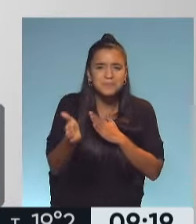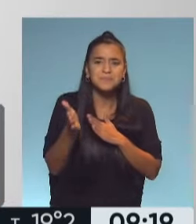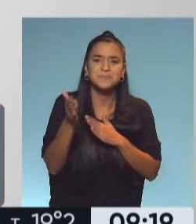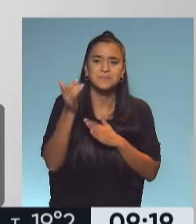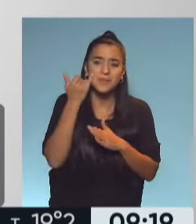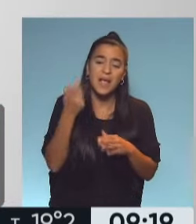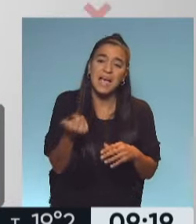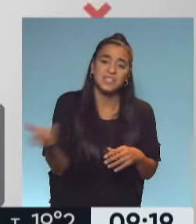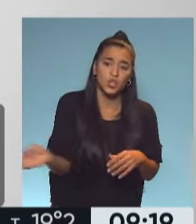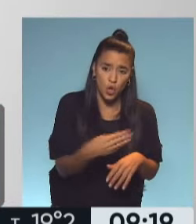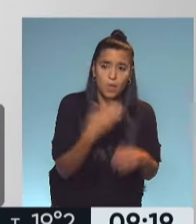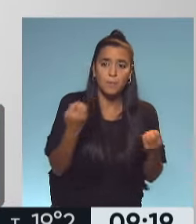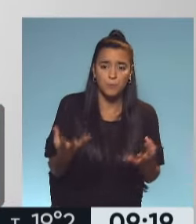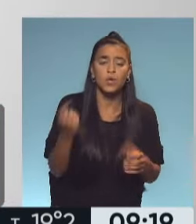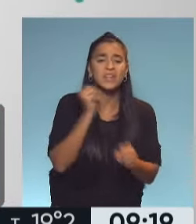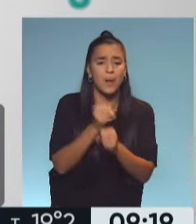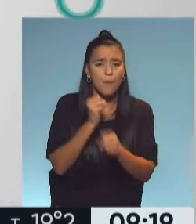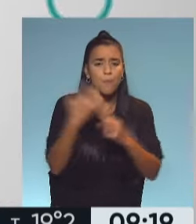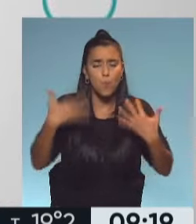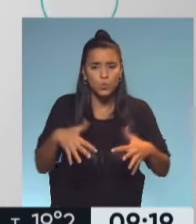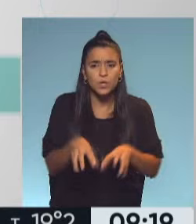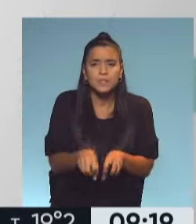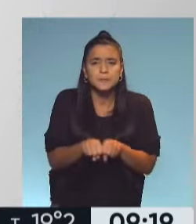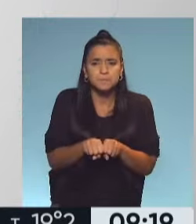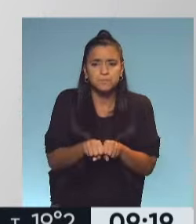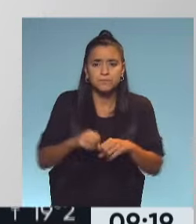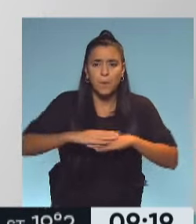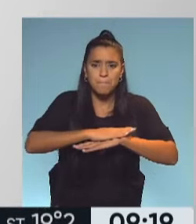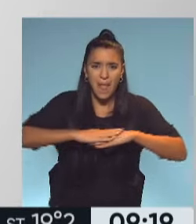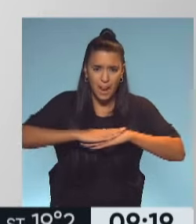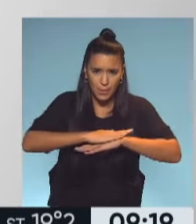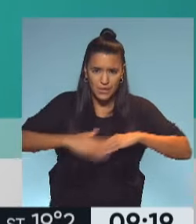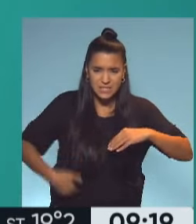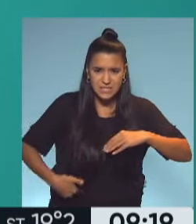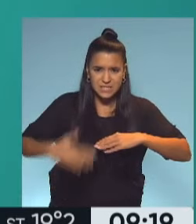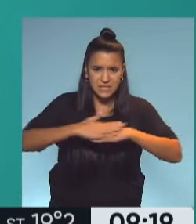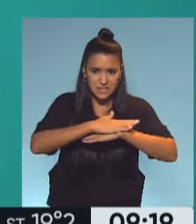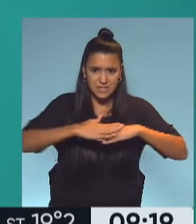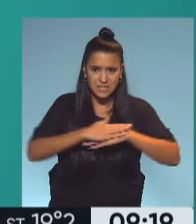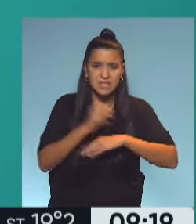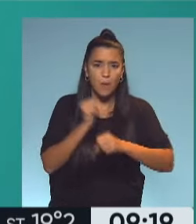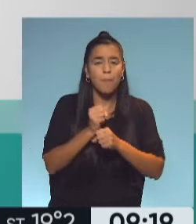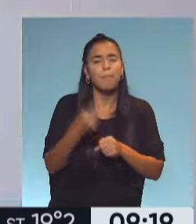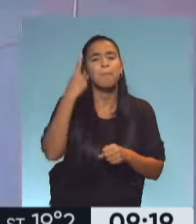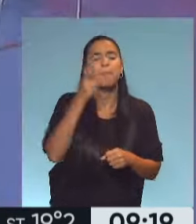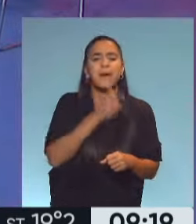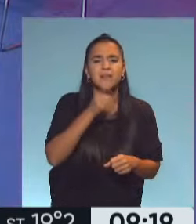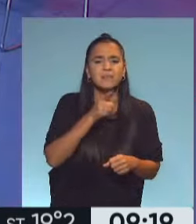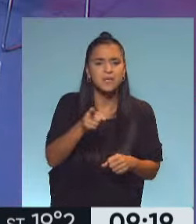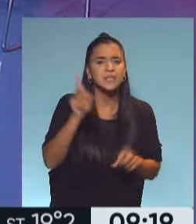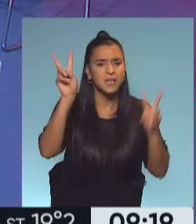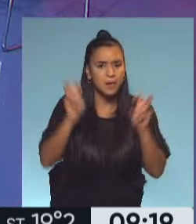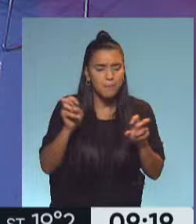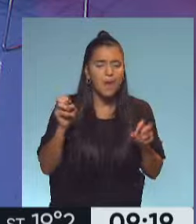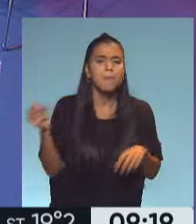trabaja, trabaja mucho los músculos del suelo pélvico. Ya vamos a trabajar el suelo pélvico. A veces parece no televisivo, pero es un tema